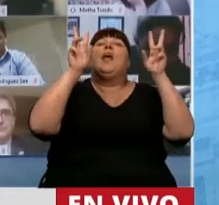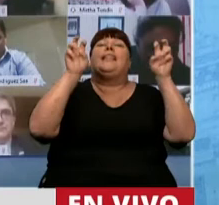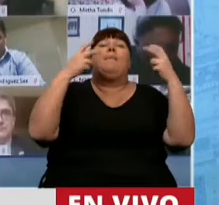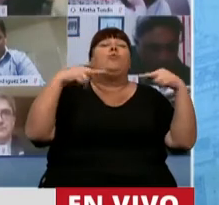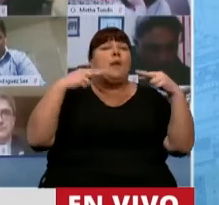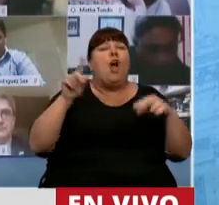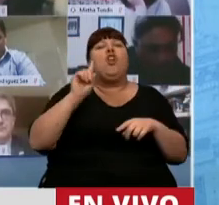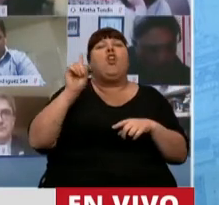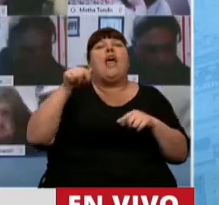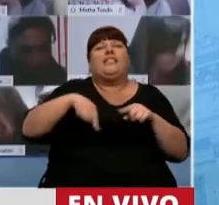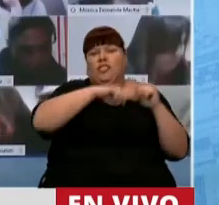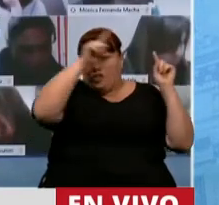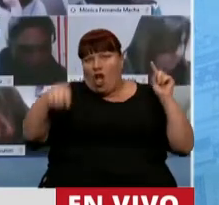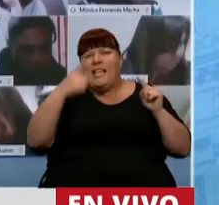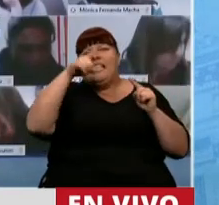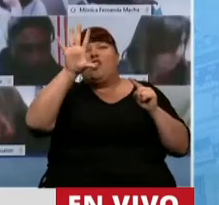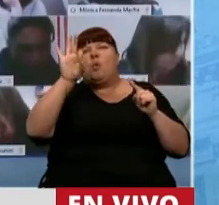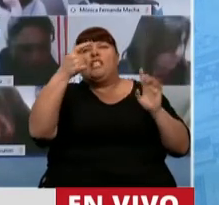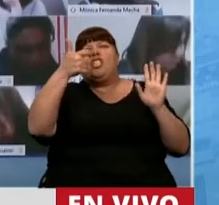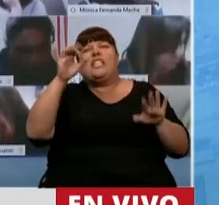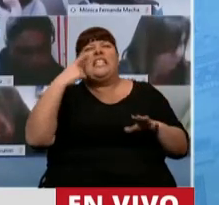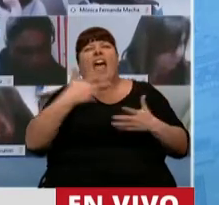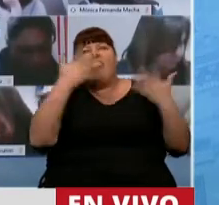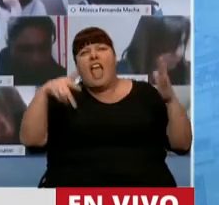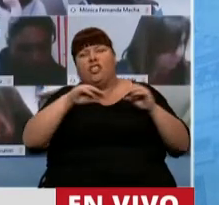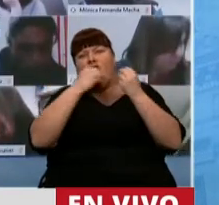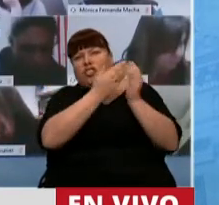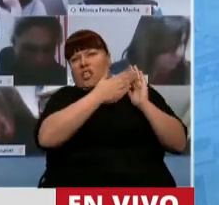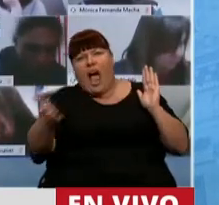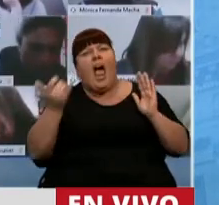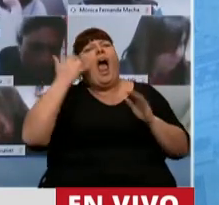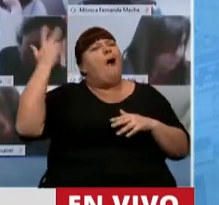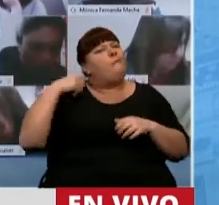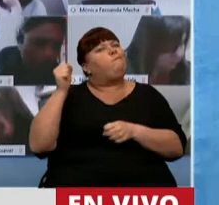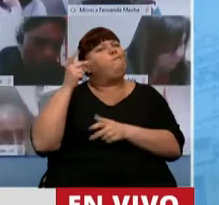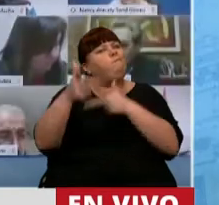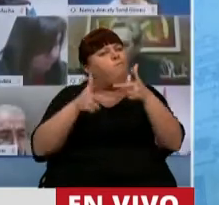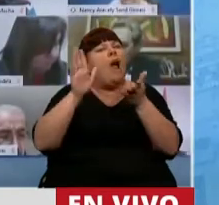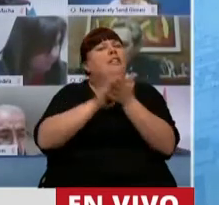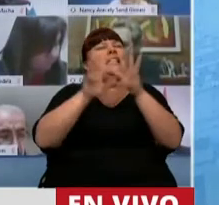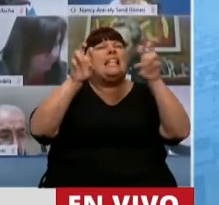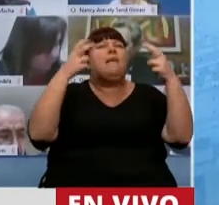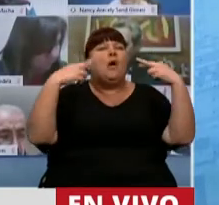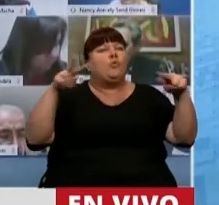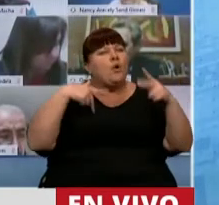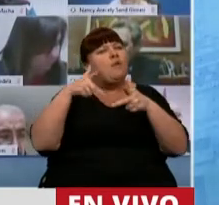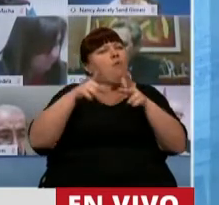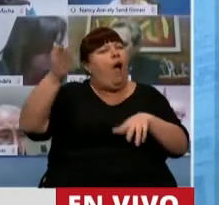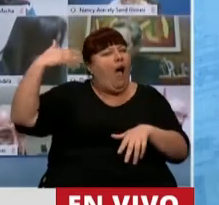no al día 150, 160, lo vinimos diciendo hacía muchísimo tiempo que había que hablar del turismo.